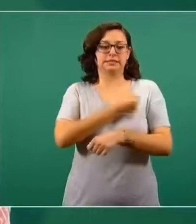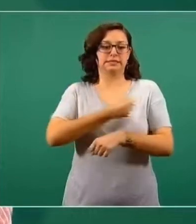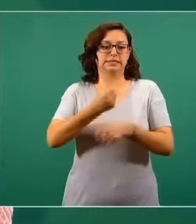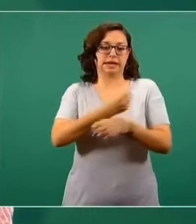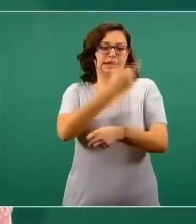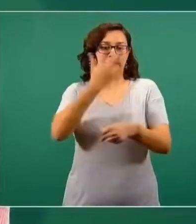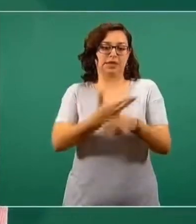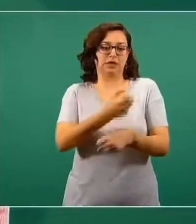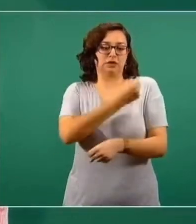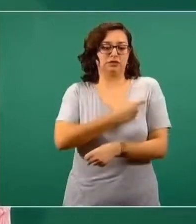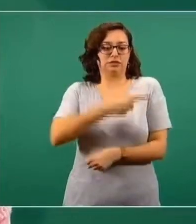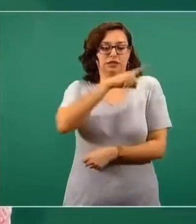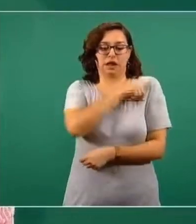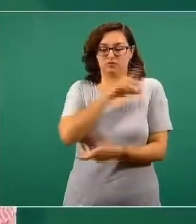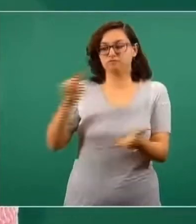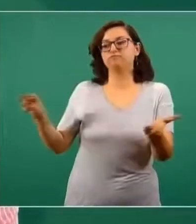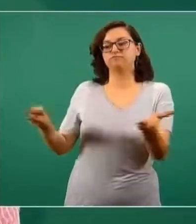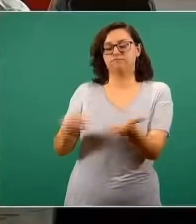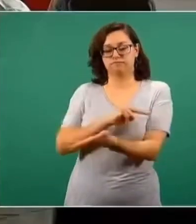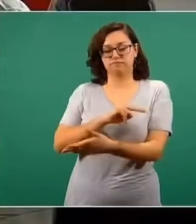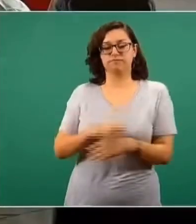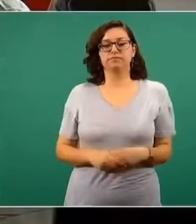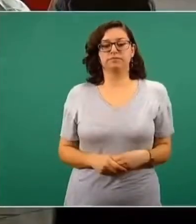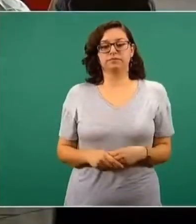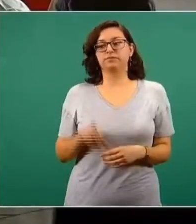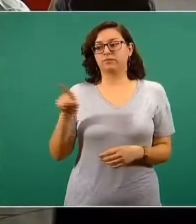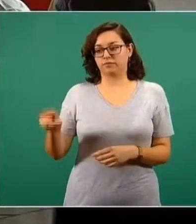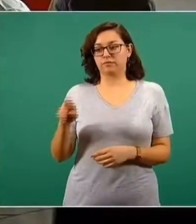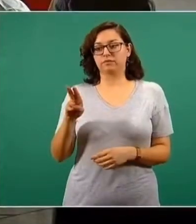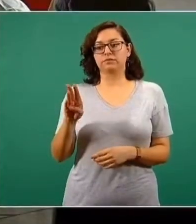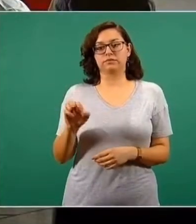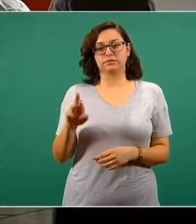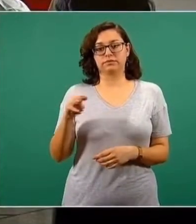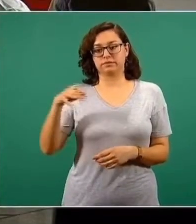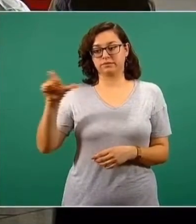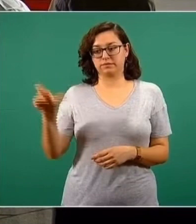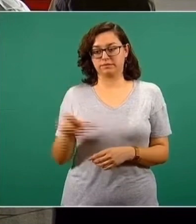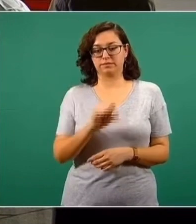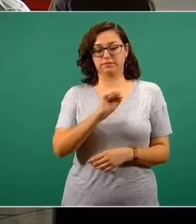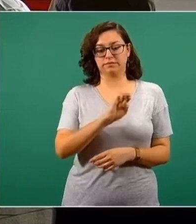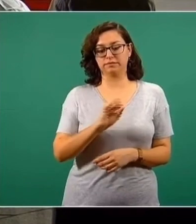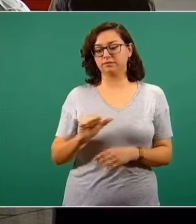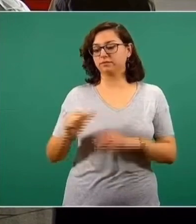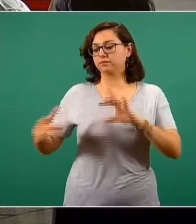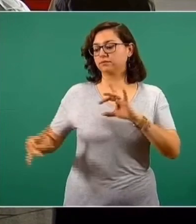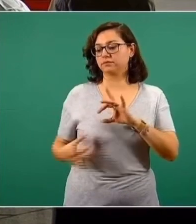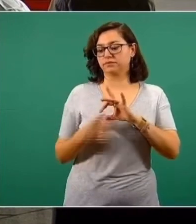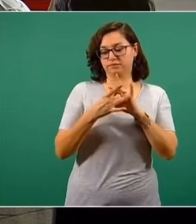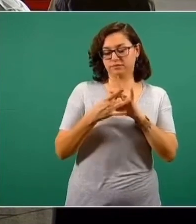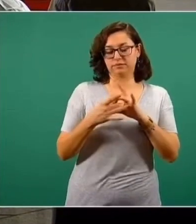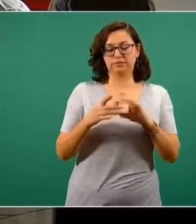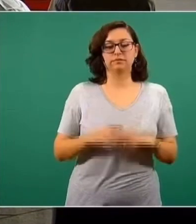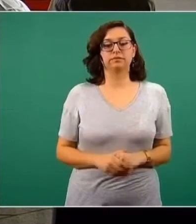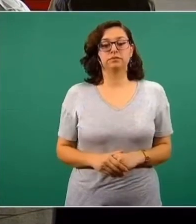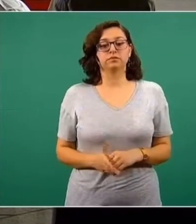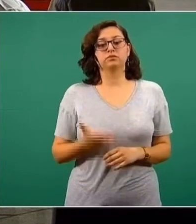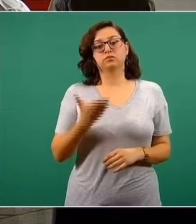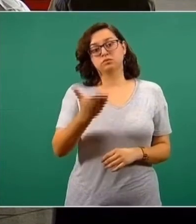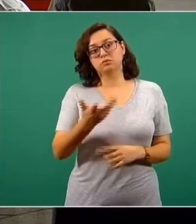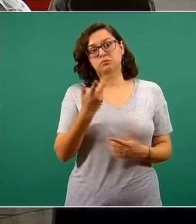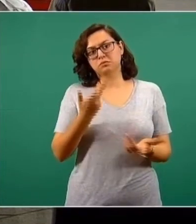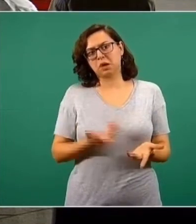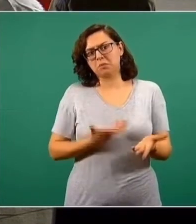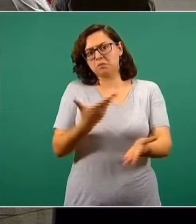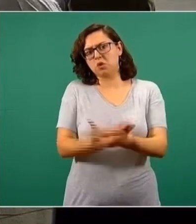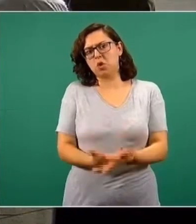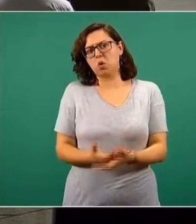VIRMEX está sectorizado a la Secretaría de Salud. Entonces, este es el contexto. Usted preguntaba por dos proyectos, tres proyectos.